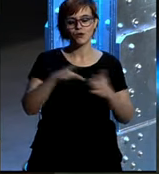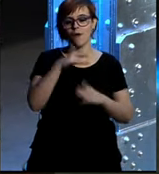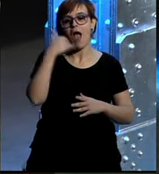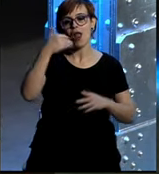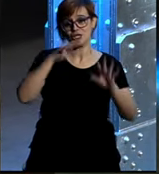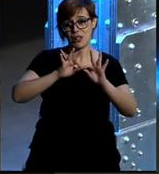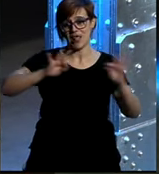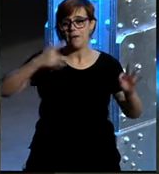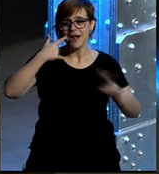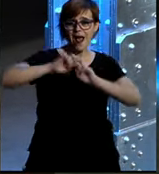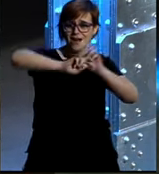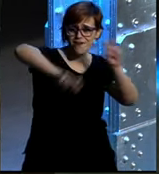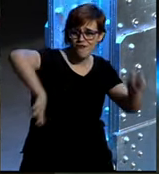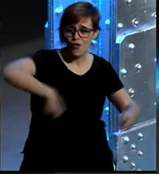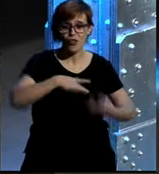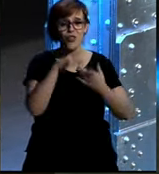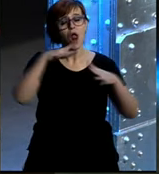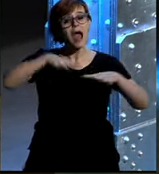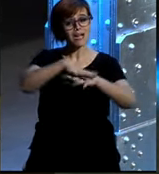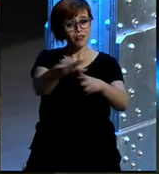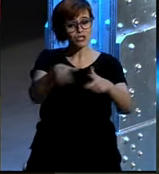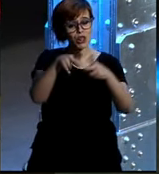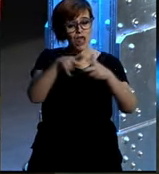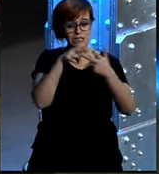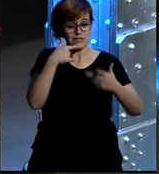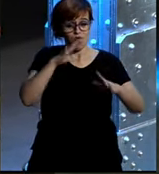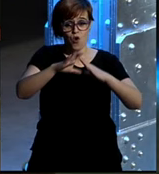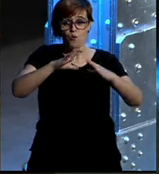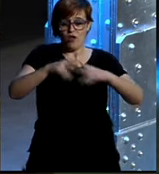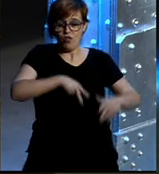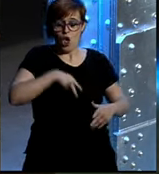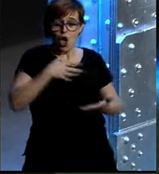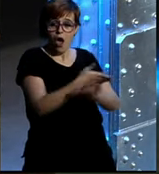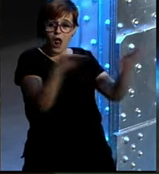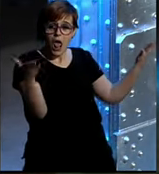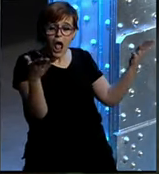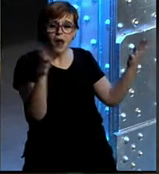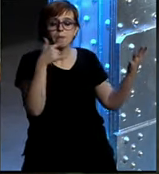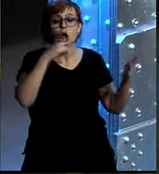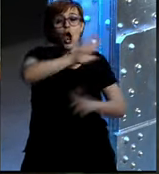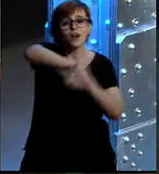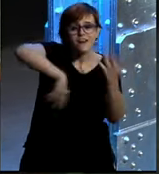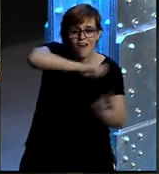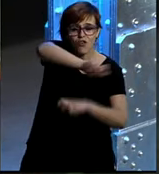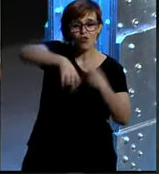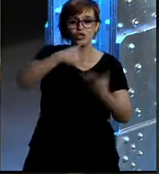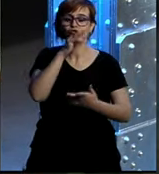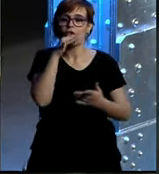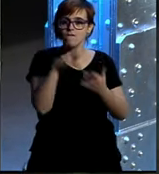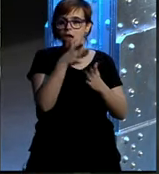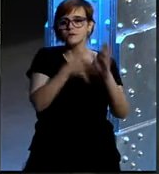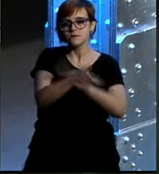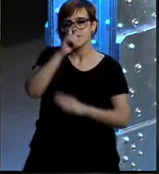estamos viendo una absoluta revolución en las redes sociales y en la comunicación en general pero que haya esta revolución no mata lo anterior